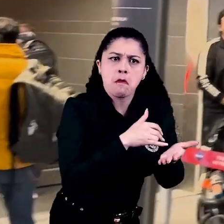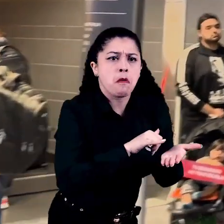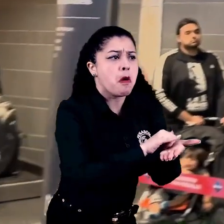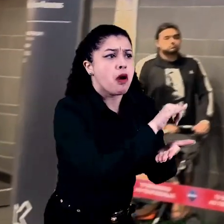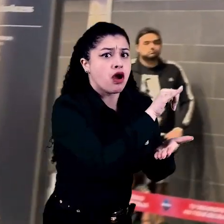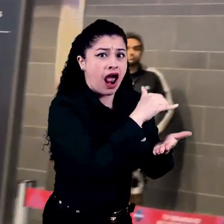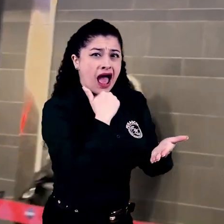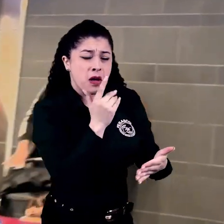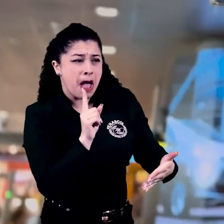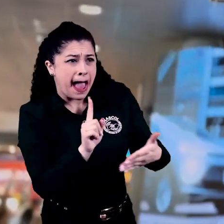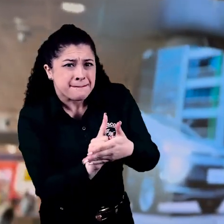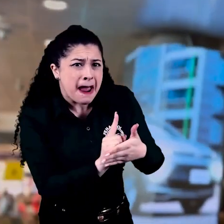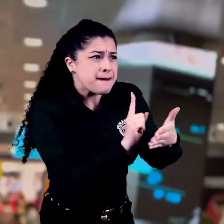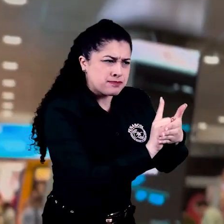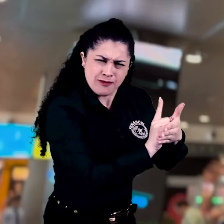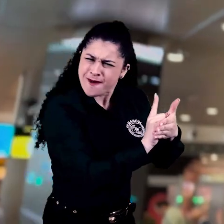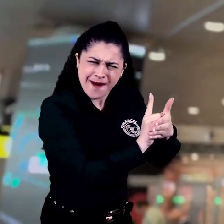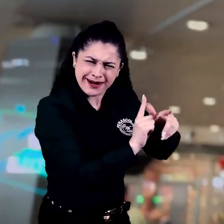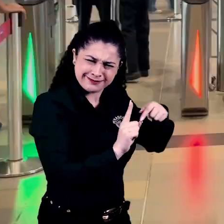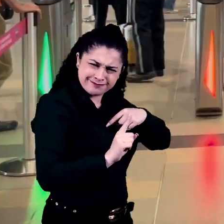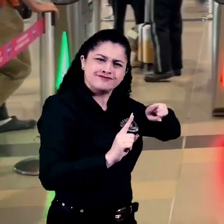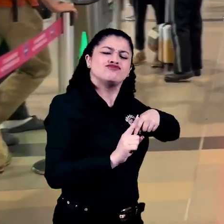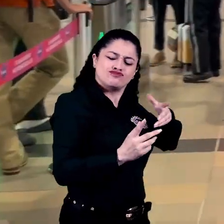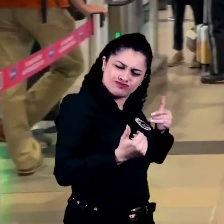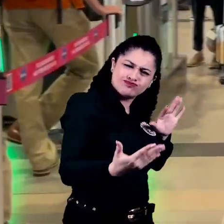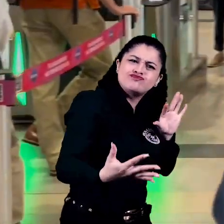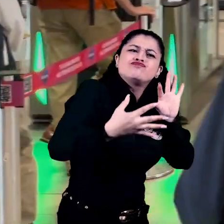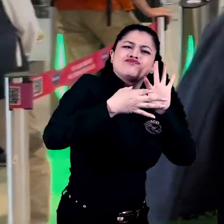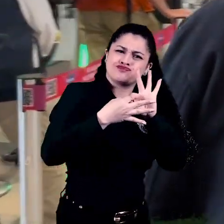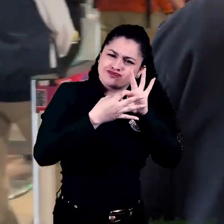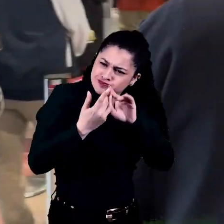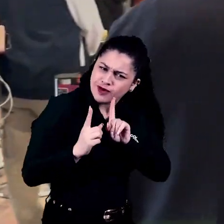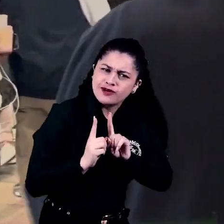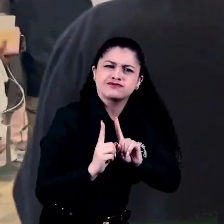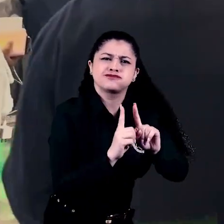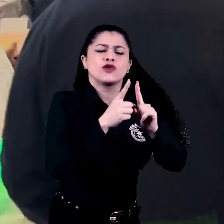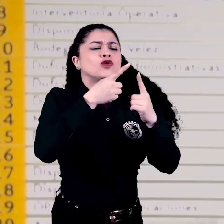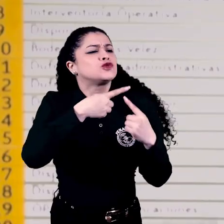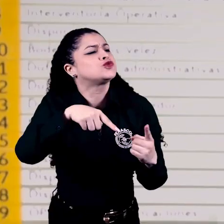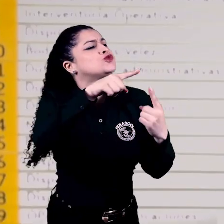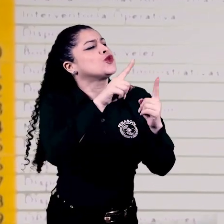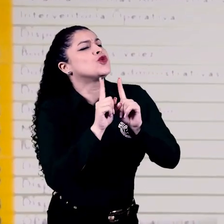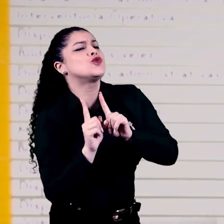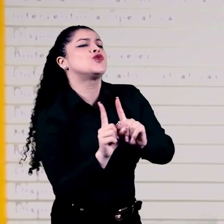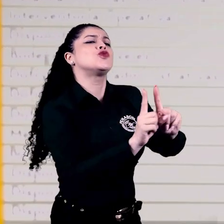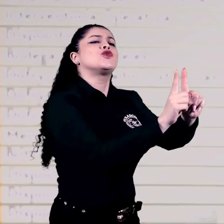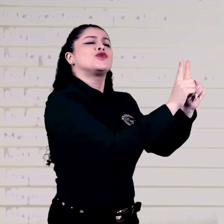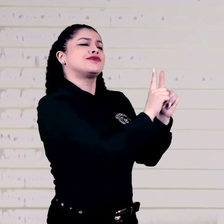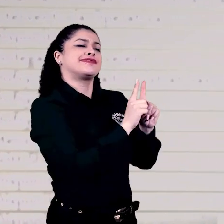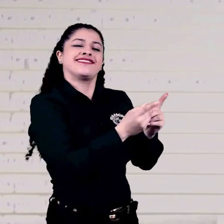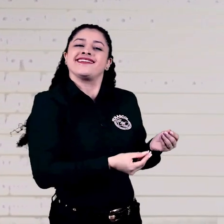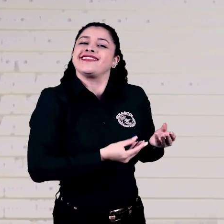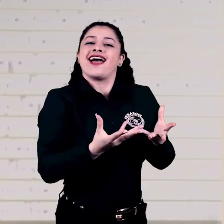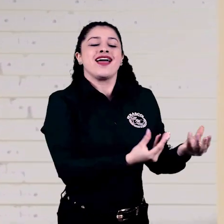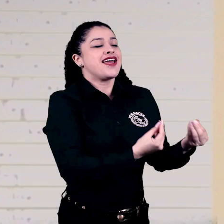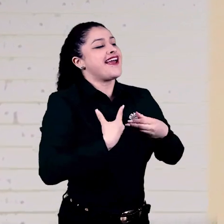no tenga la palabra límites. Somos uno contigo y te estamos esperando para iniciar esta aventura juntos.